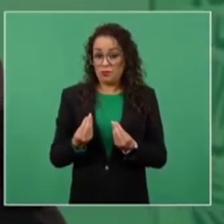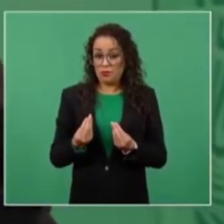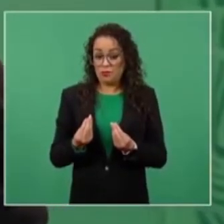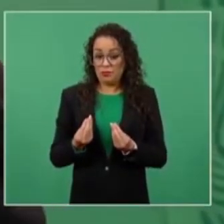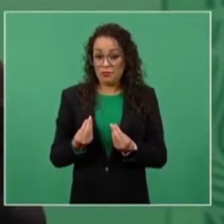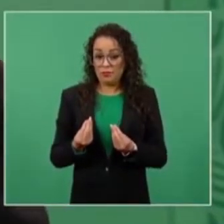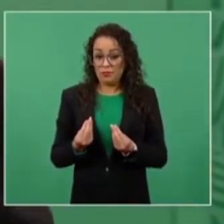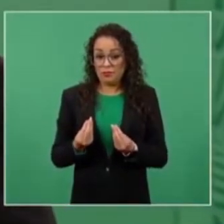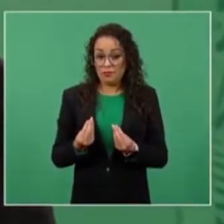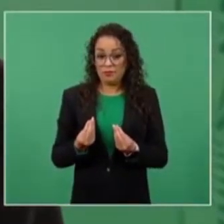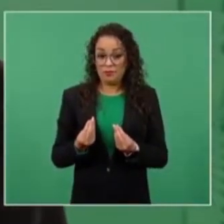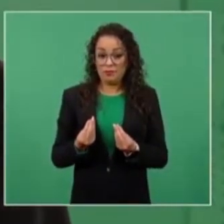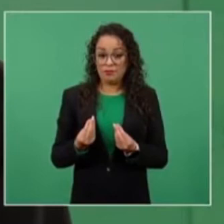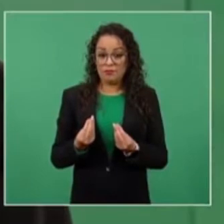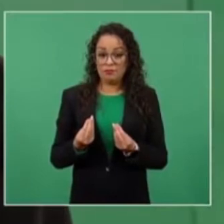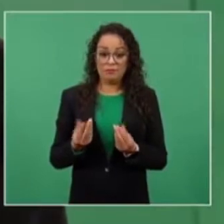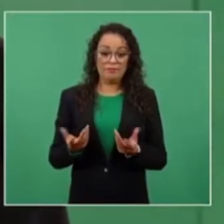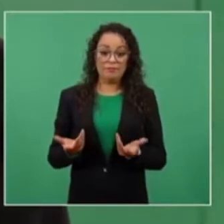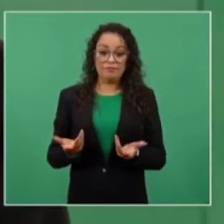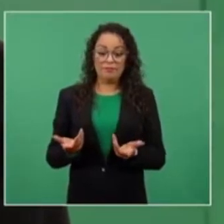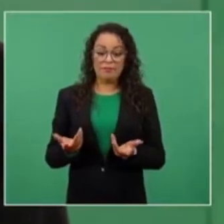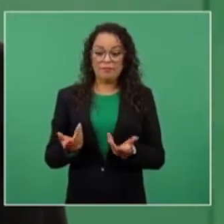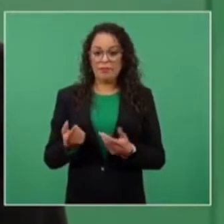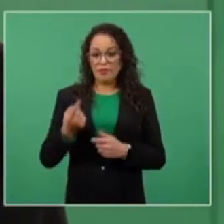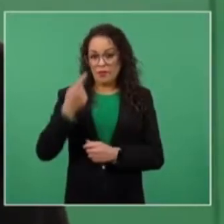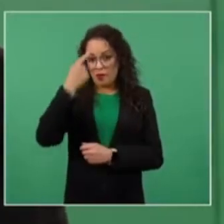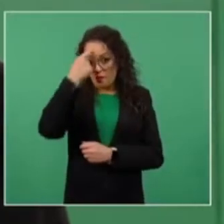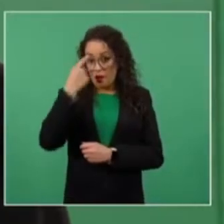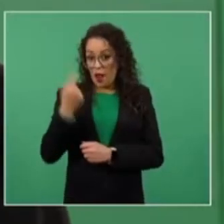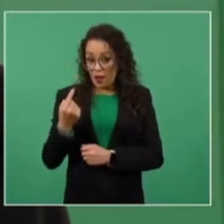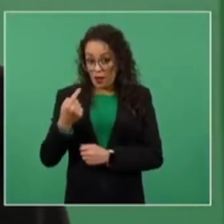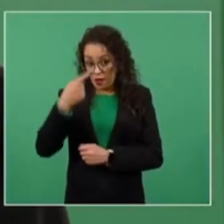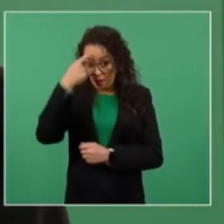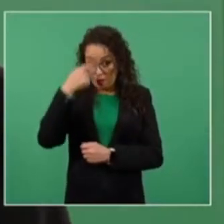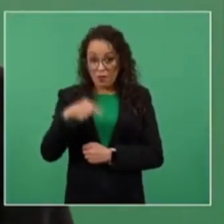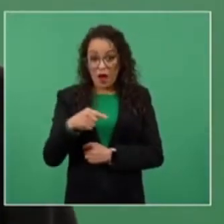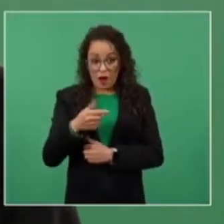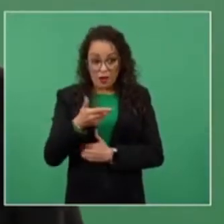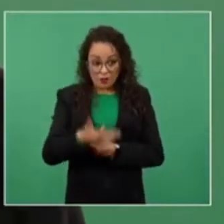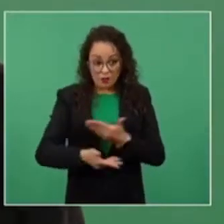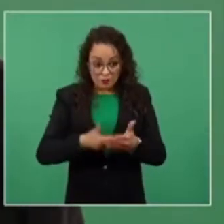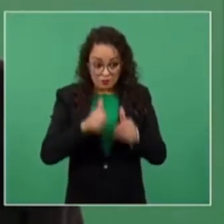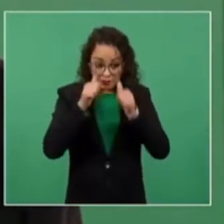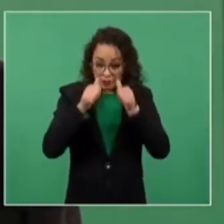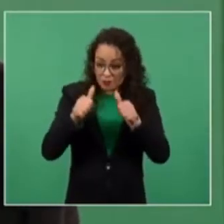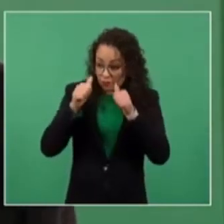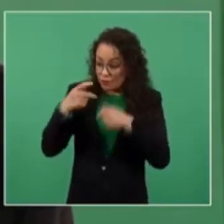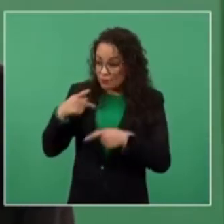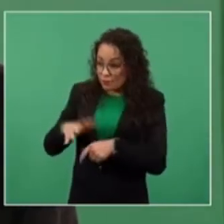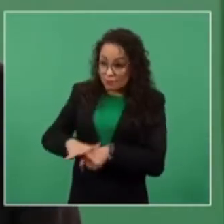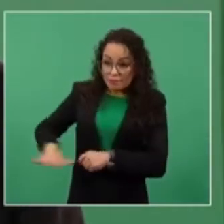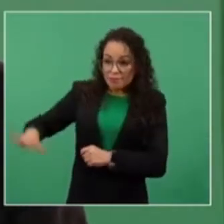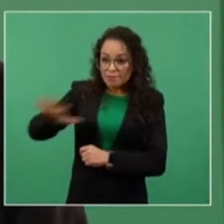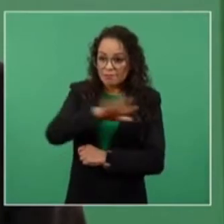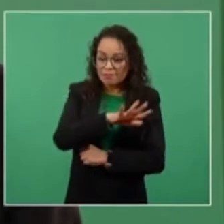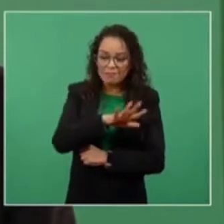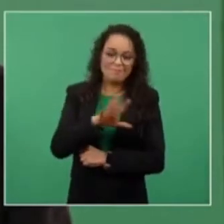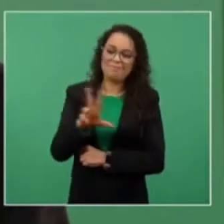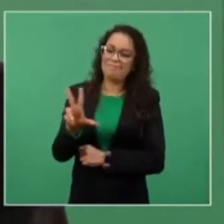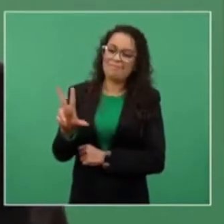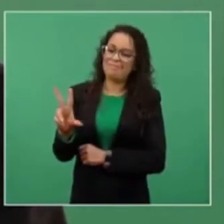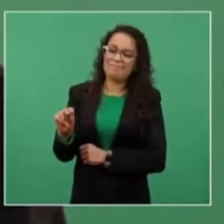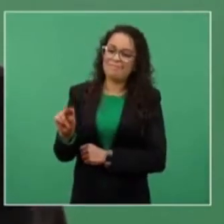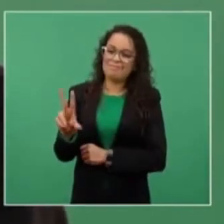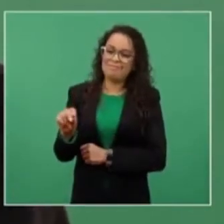Y no con el propósito de servir, o no todos con el propósito de servir, sino